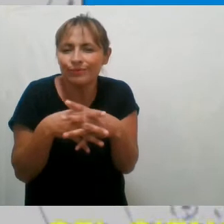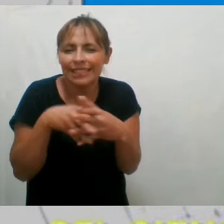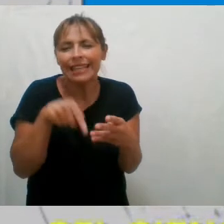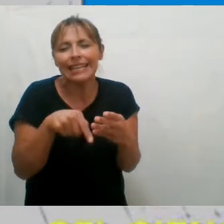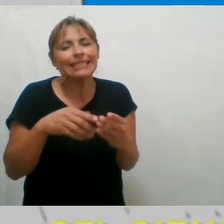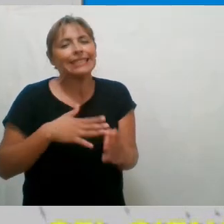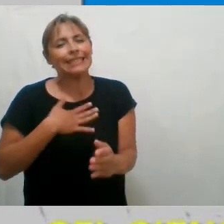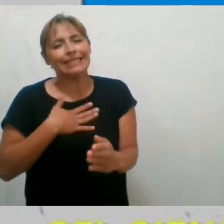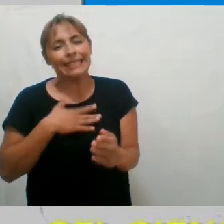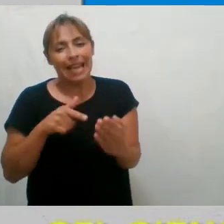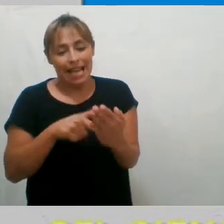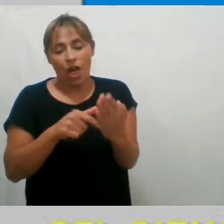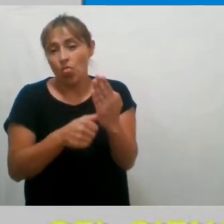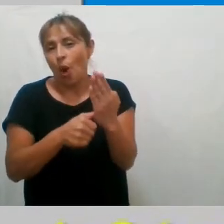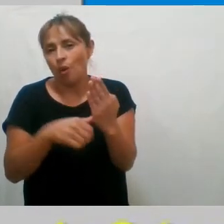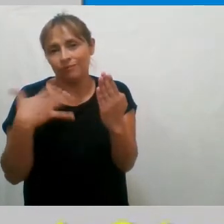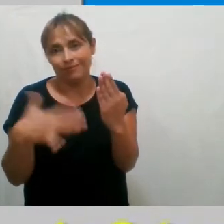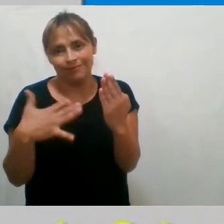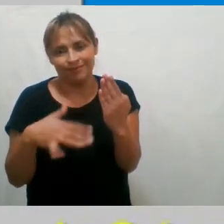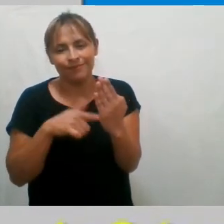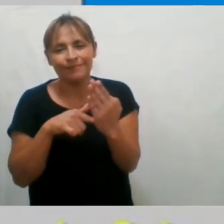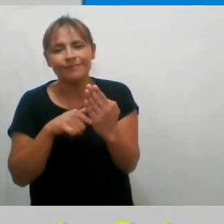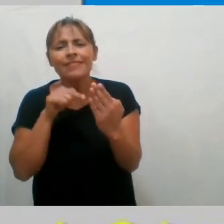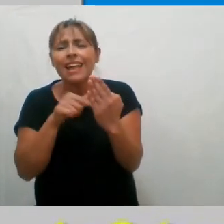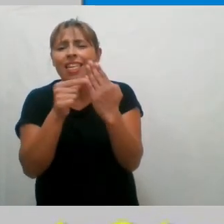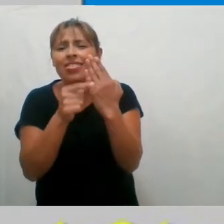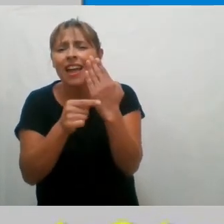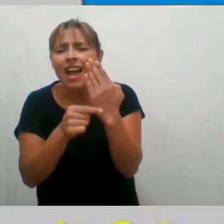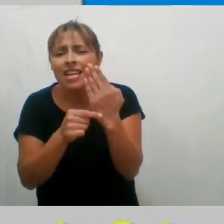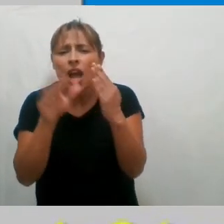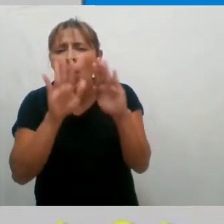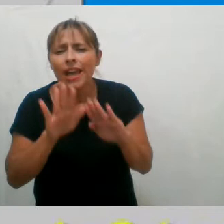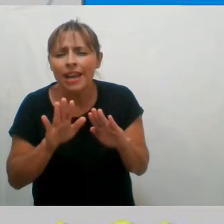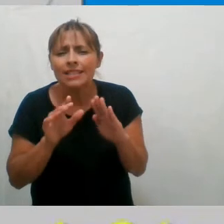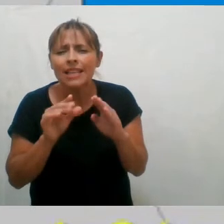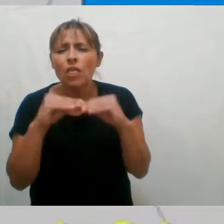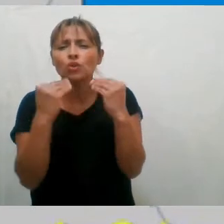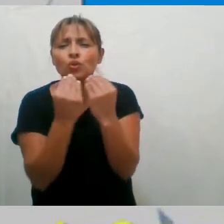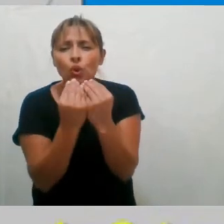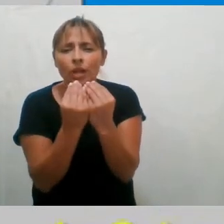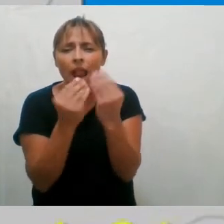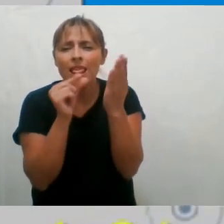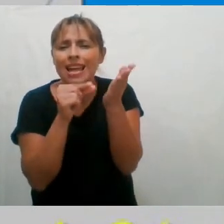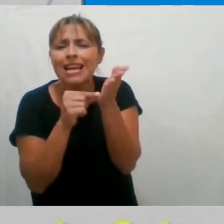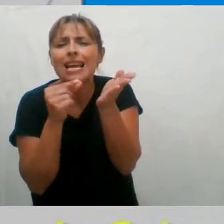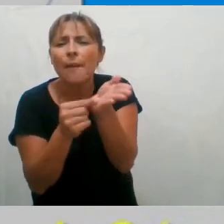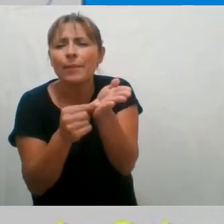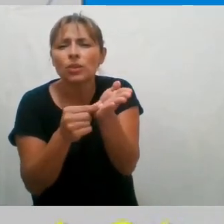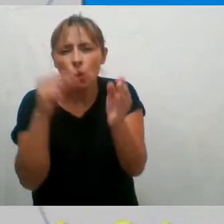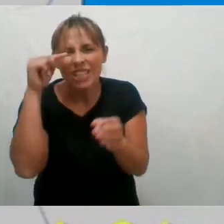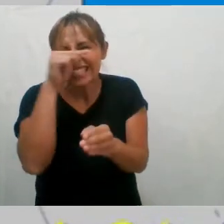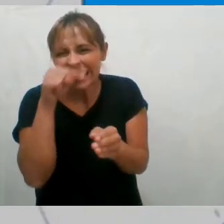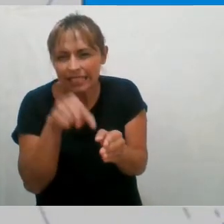es algo que le dio mucha riqueza a este documento. Y la guía, bueno, está organizada en 7 capítulos donde vamos a repasar conceptos básicos de